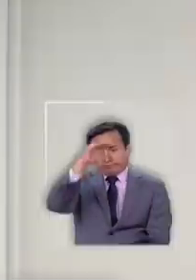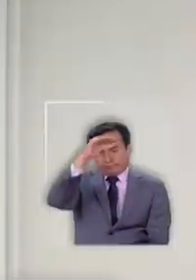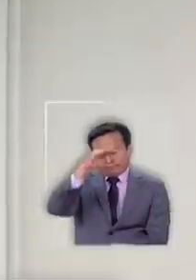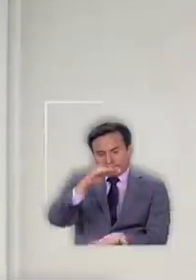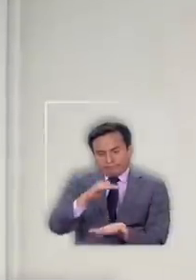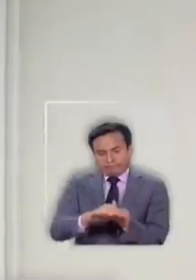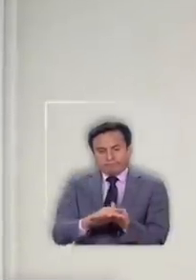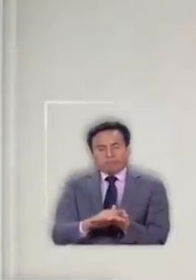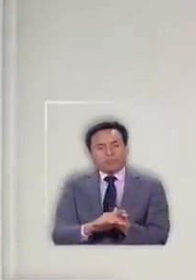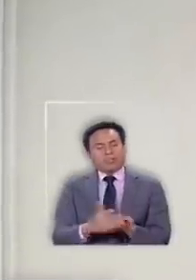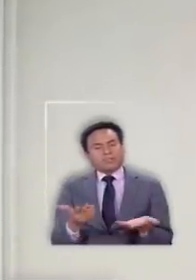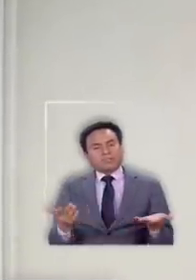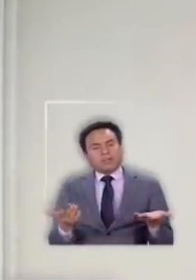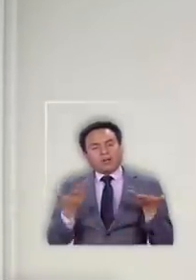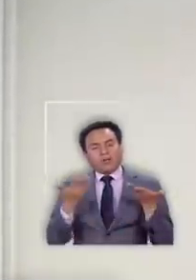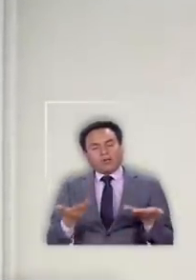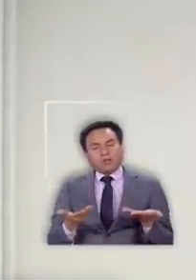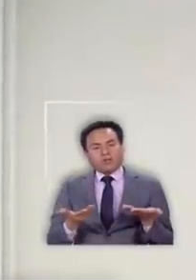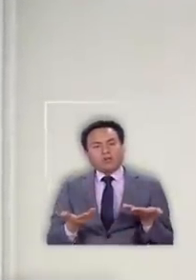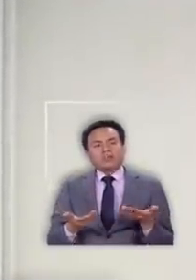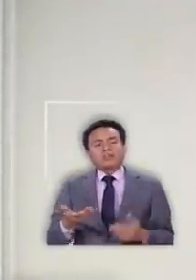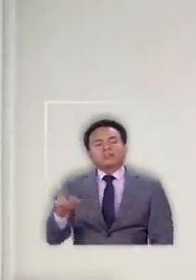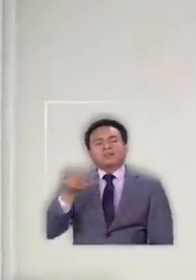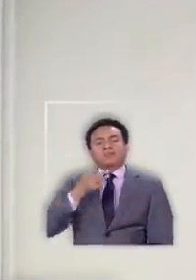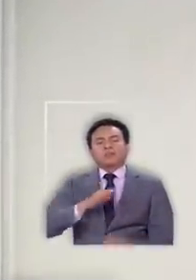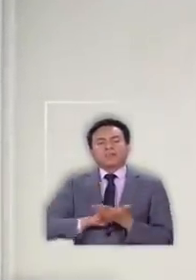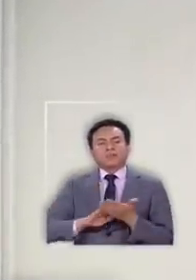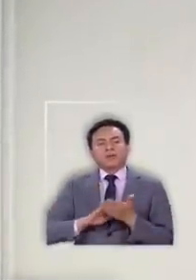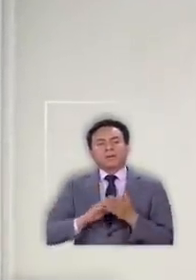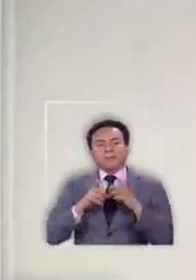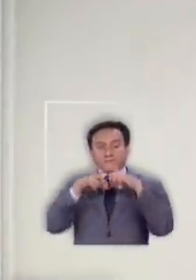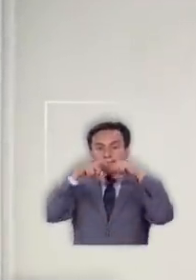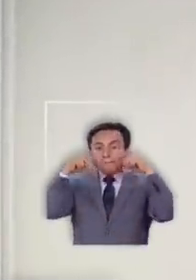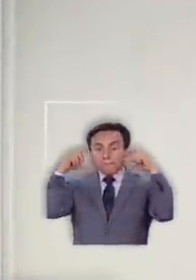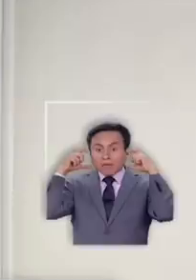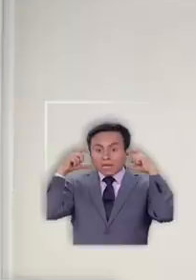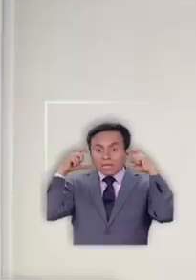nuestras rodegas hoy día me ofrecían por ejemplo una mascarilla